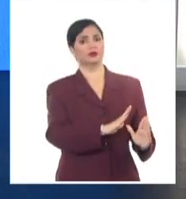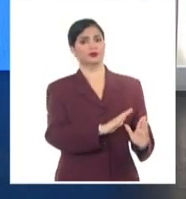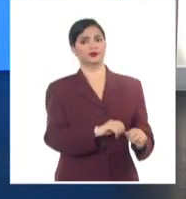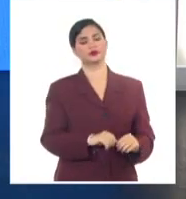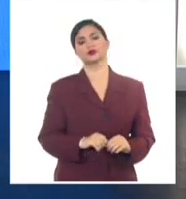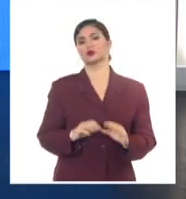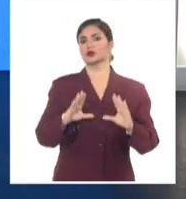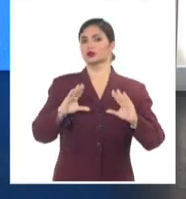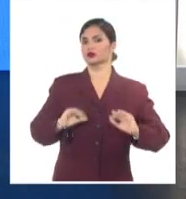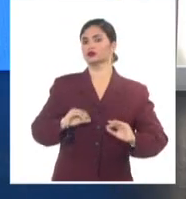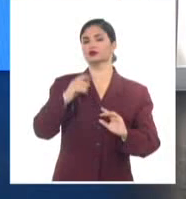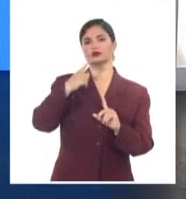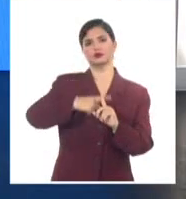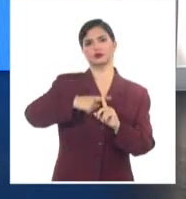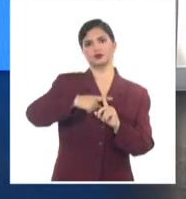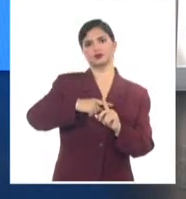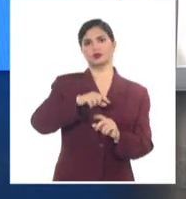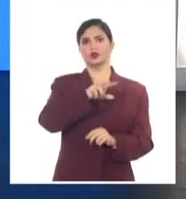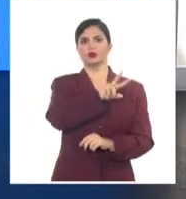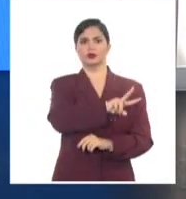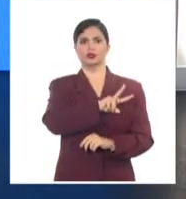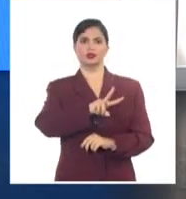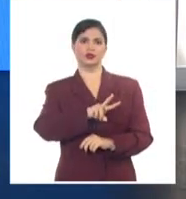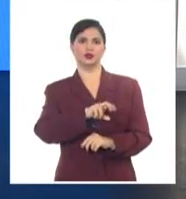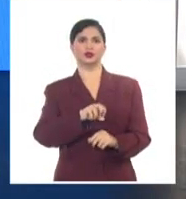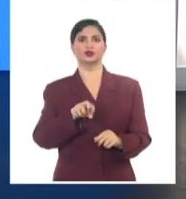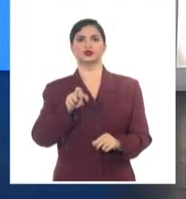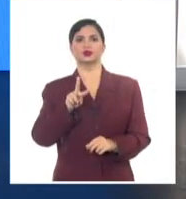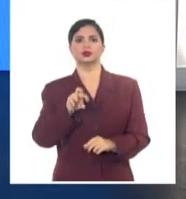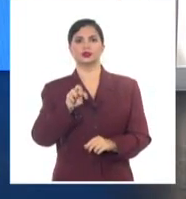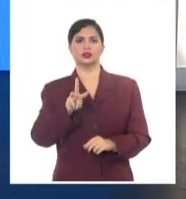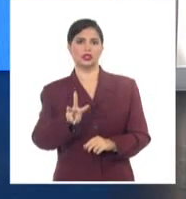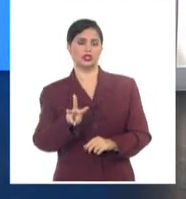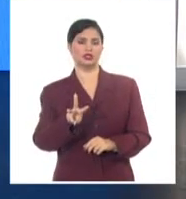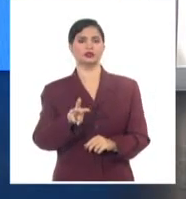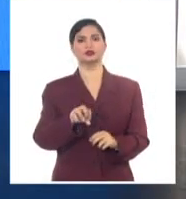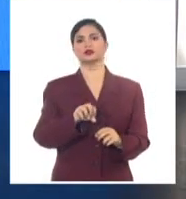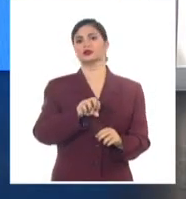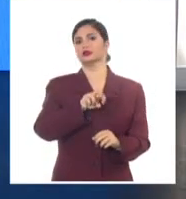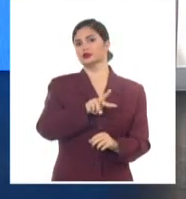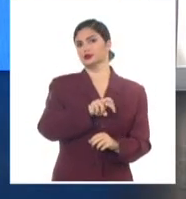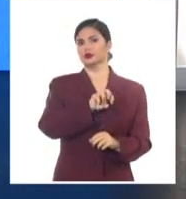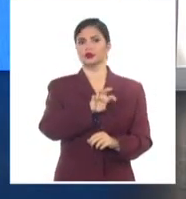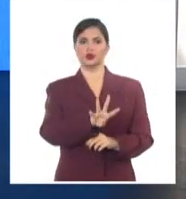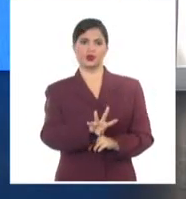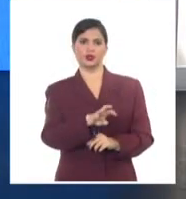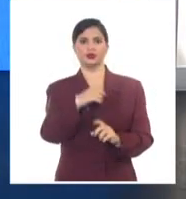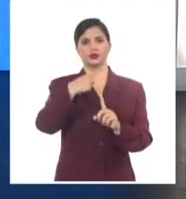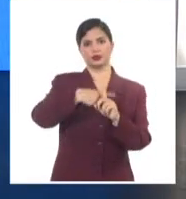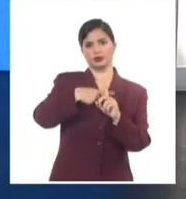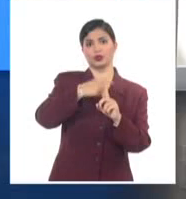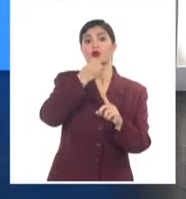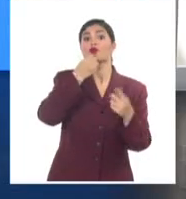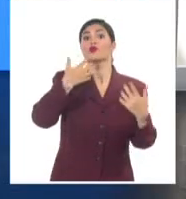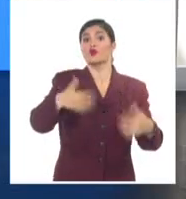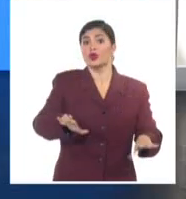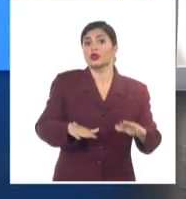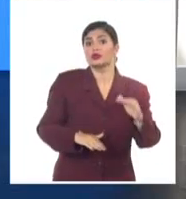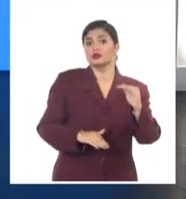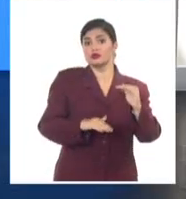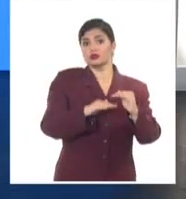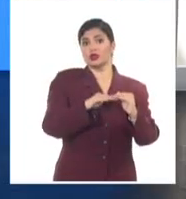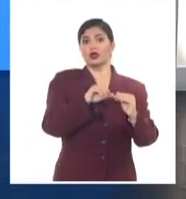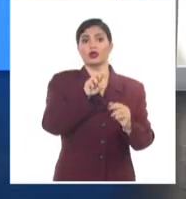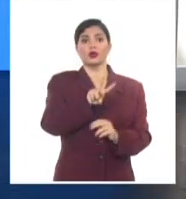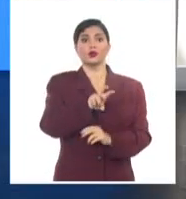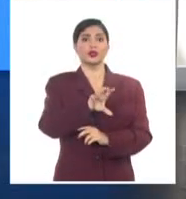entre los 22, 23, 24 grados en zonas costeras del occidente y valores que pueden superar y llegar hasta los 25 grados en puntos costeros